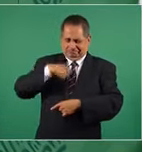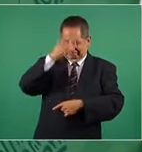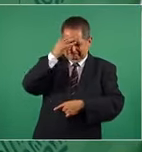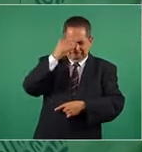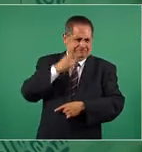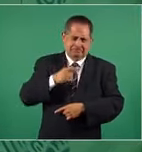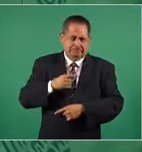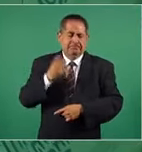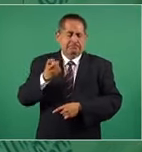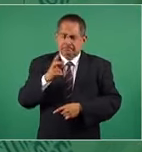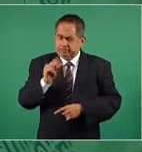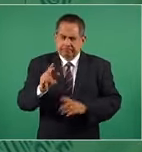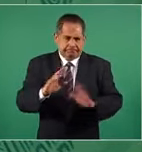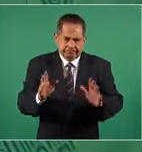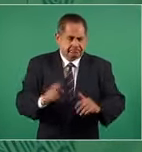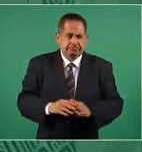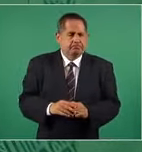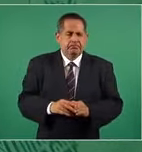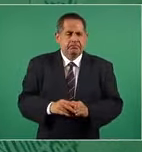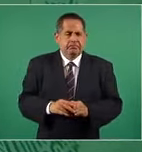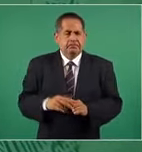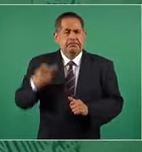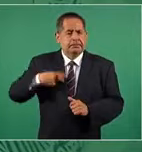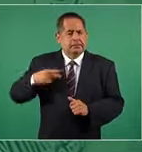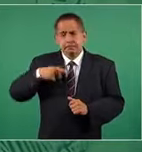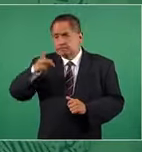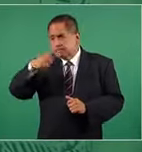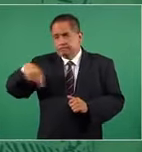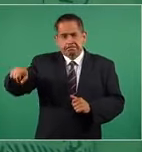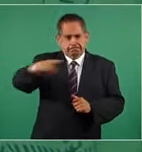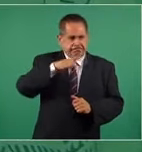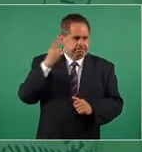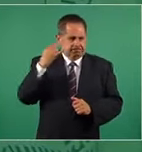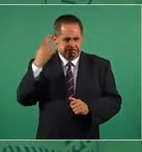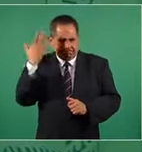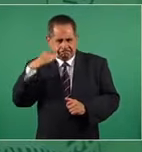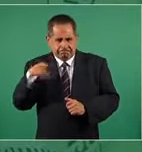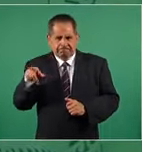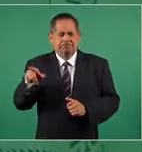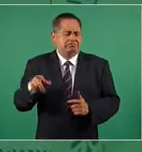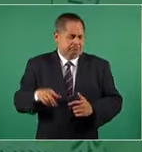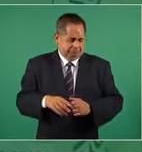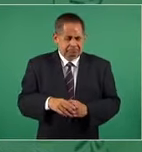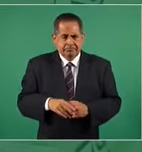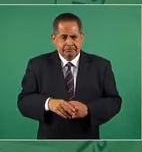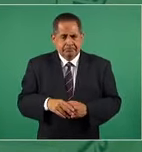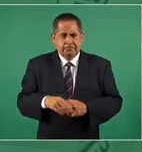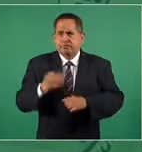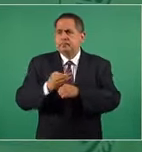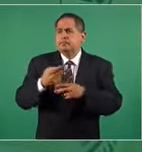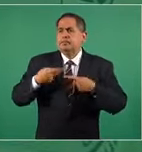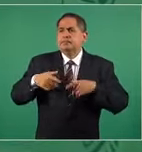La gente actúa